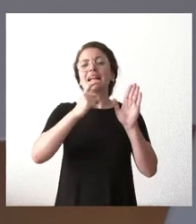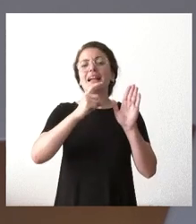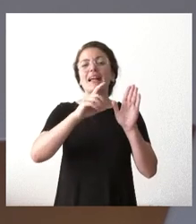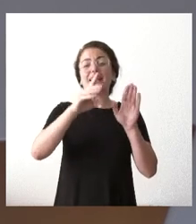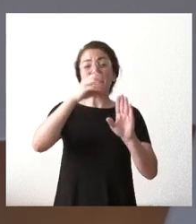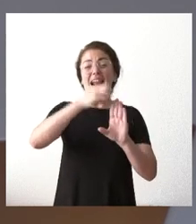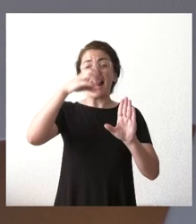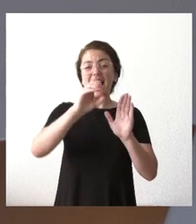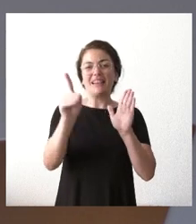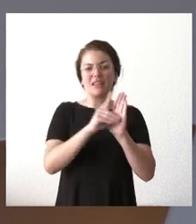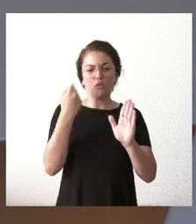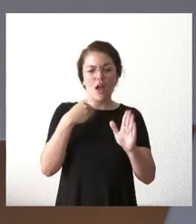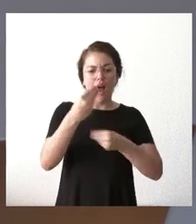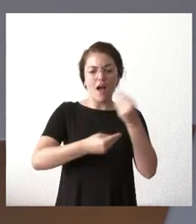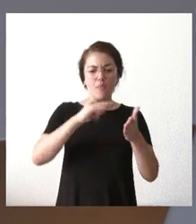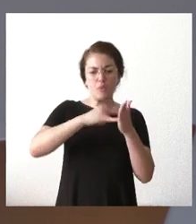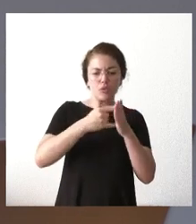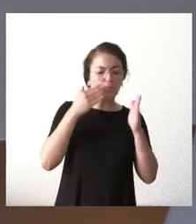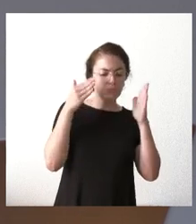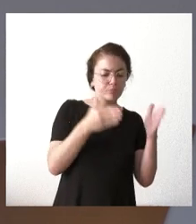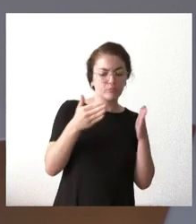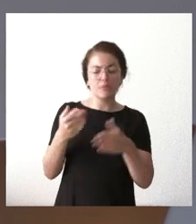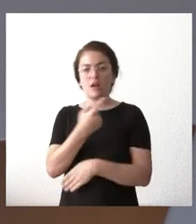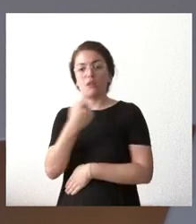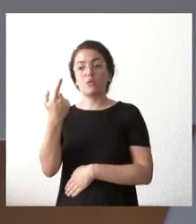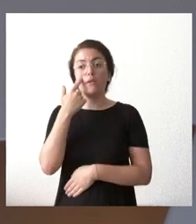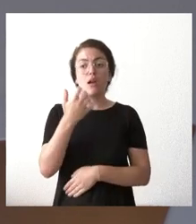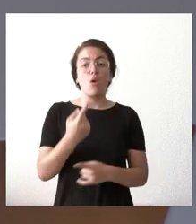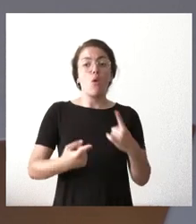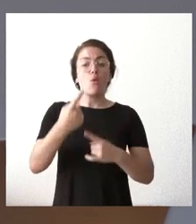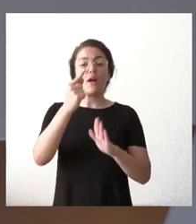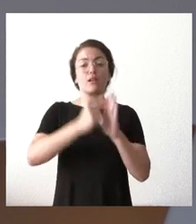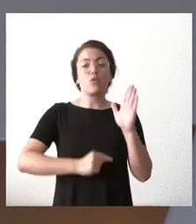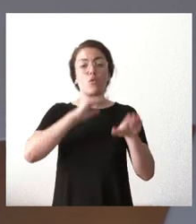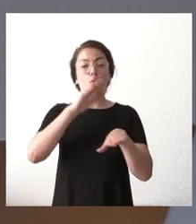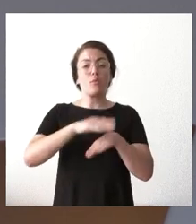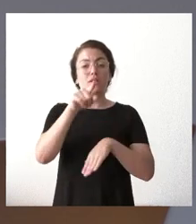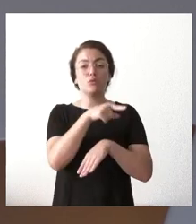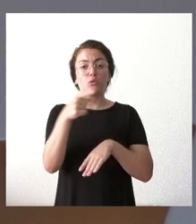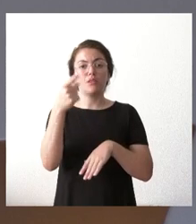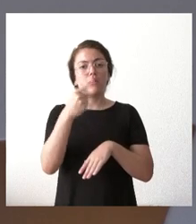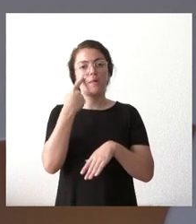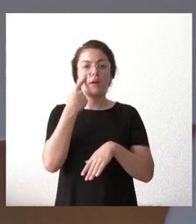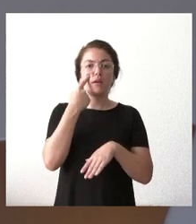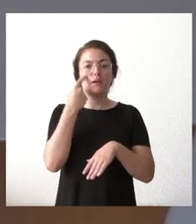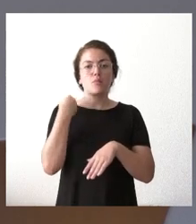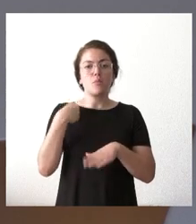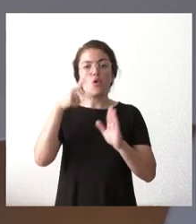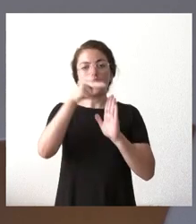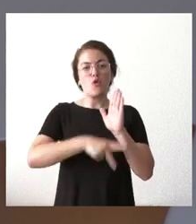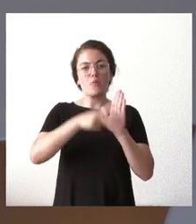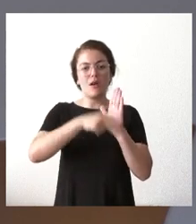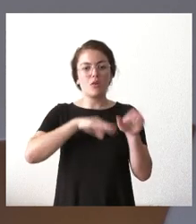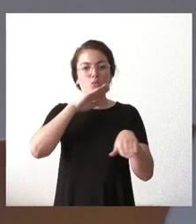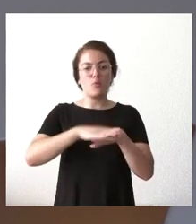los proyectos determinando cuáles cumplen los requisitos de respeto a Red Natura 2000 cuáles son los que cumplen los requisitos normativos y que